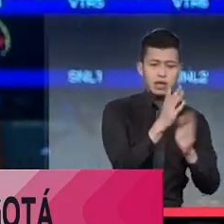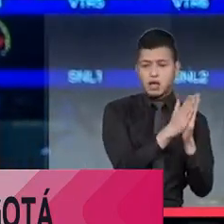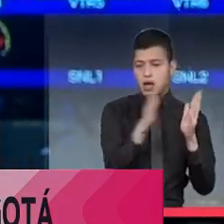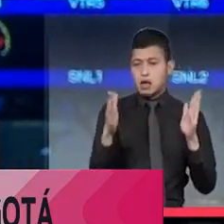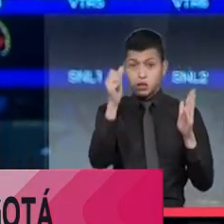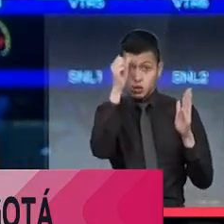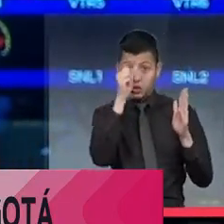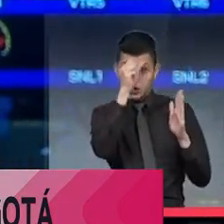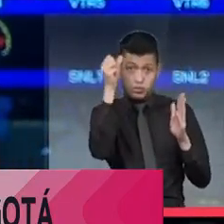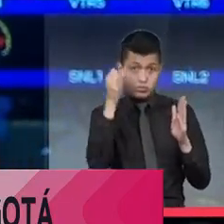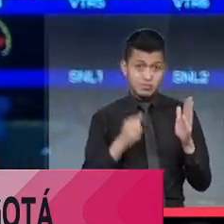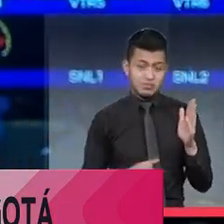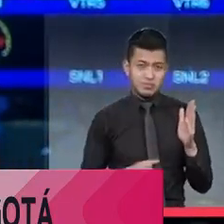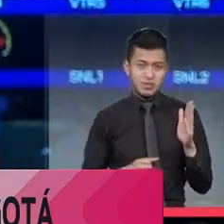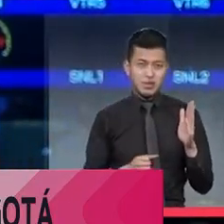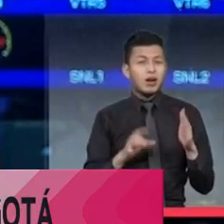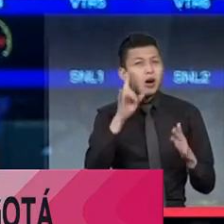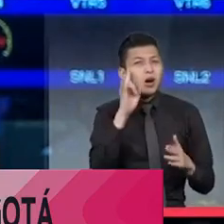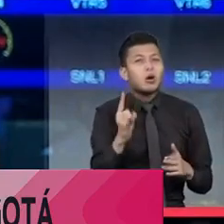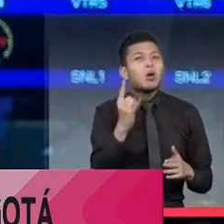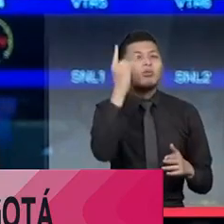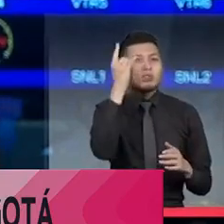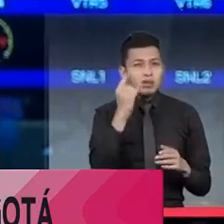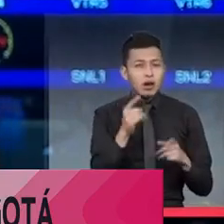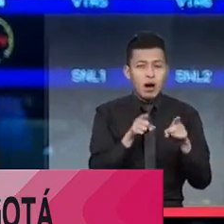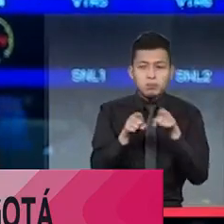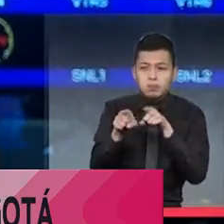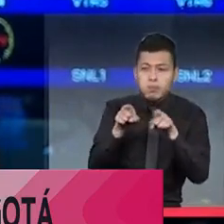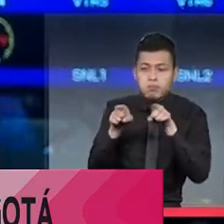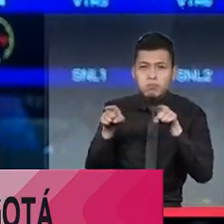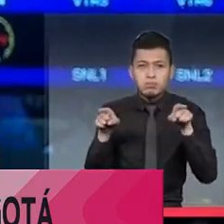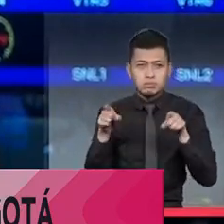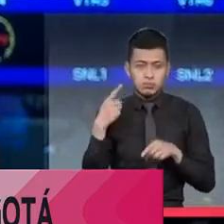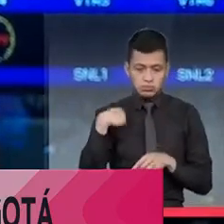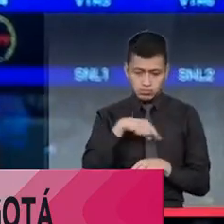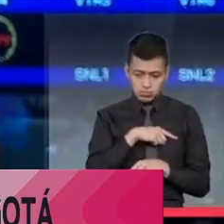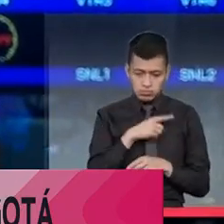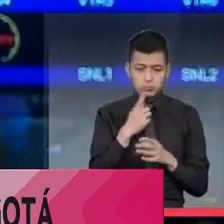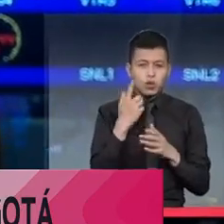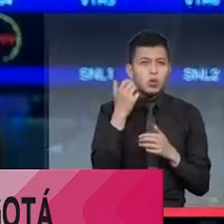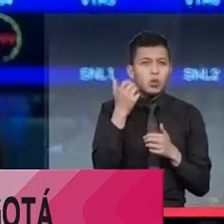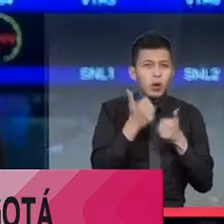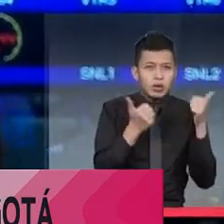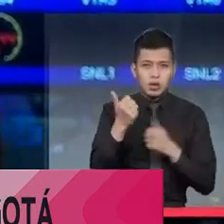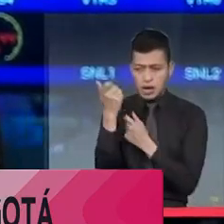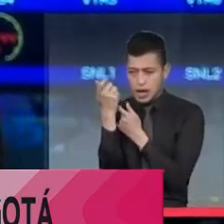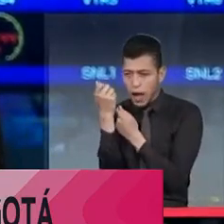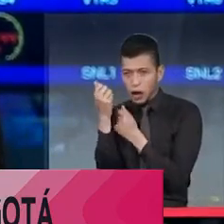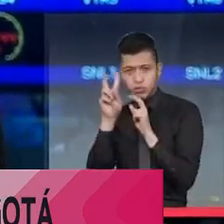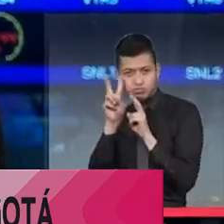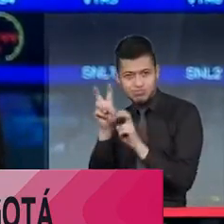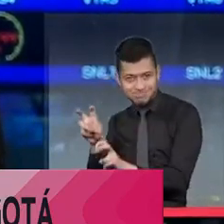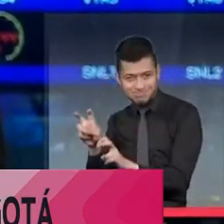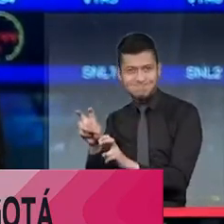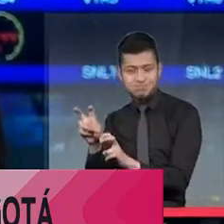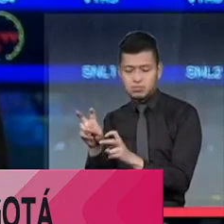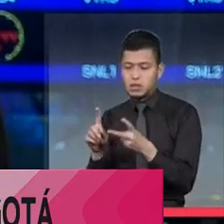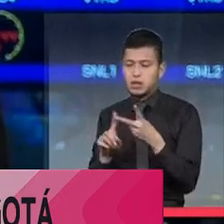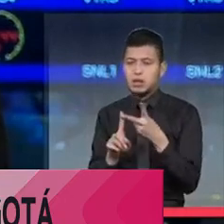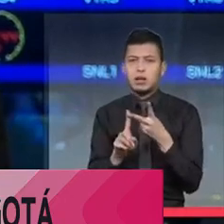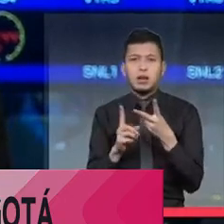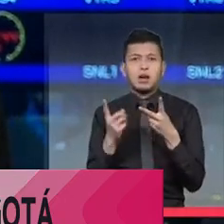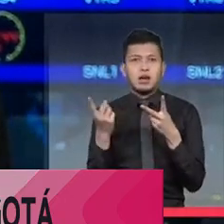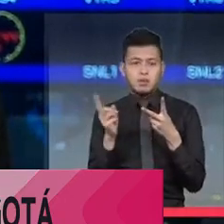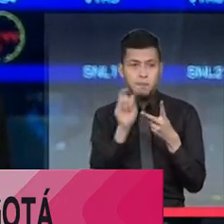¿Cuál es exactamente y cómo estamos modelando con economistas, con epidemiólogos? ¿Para qué?